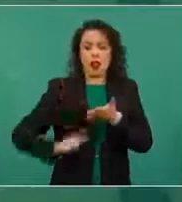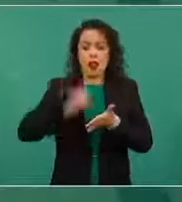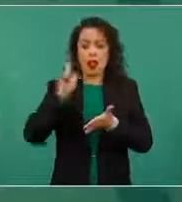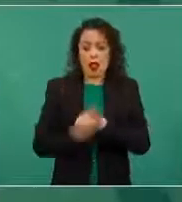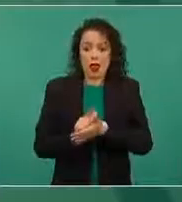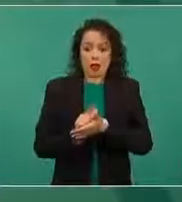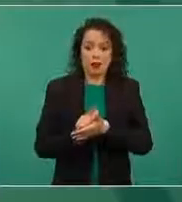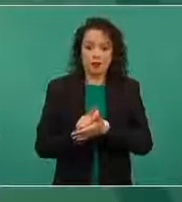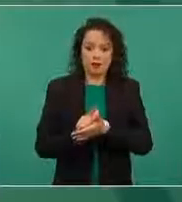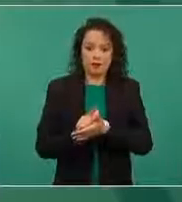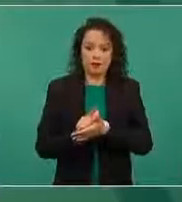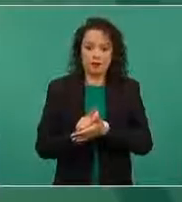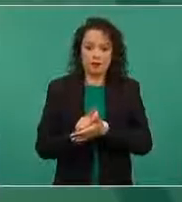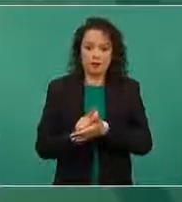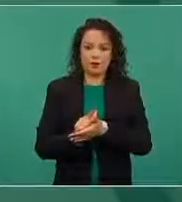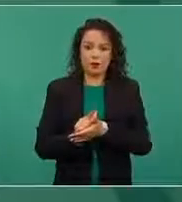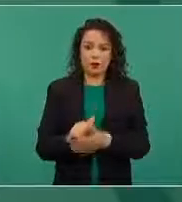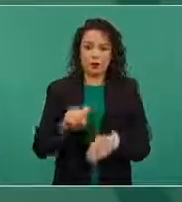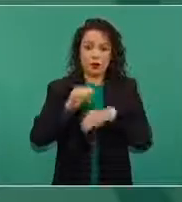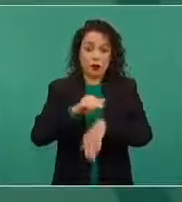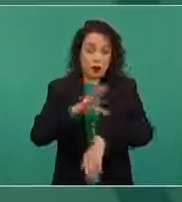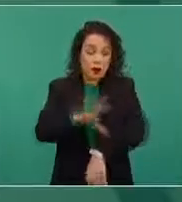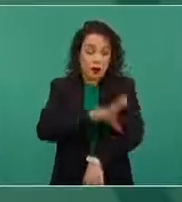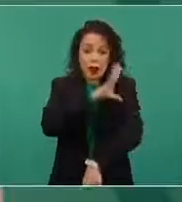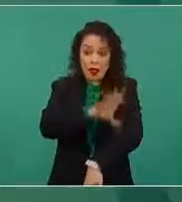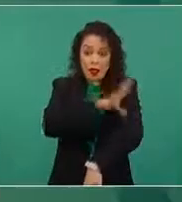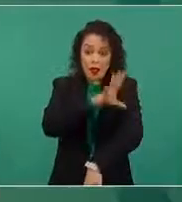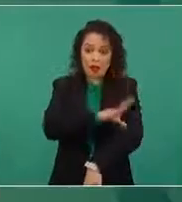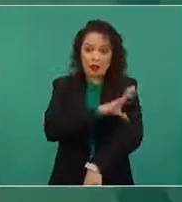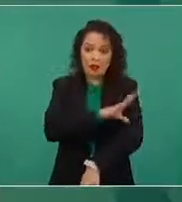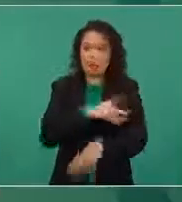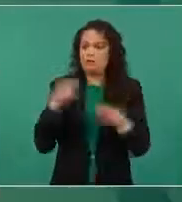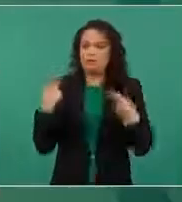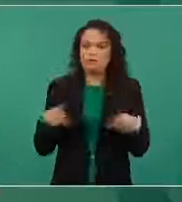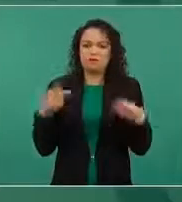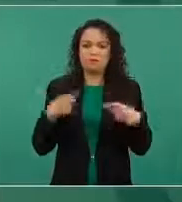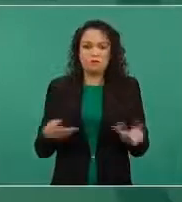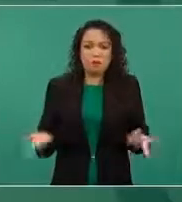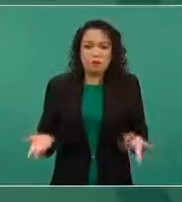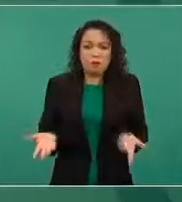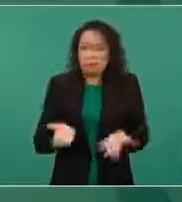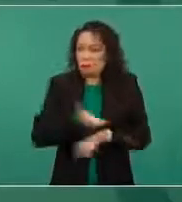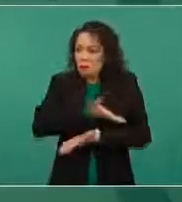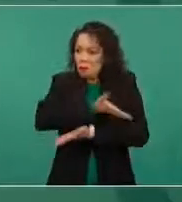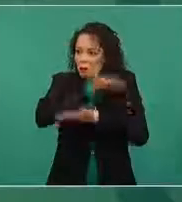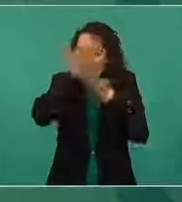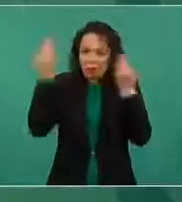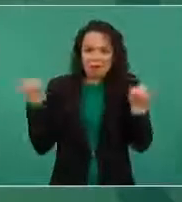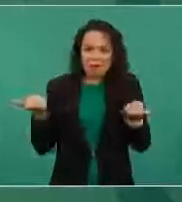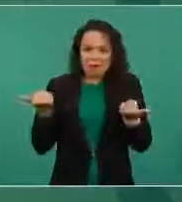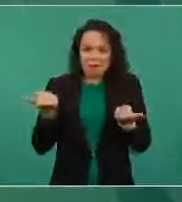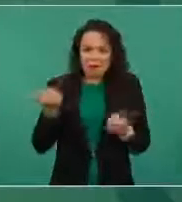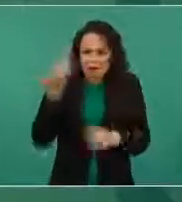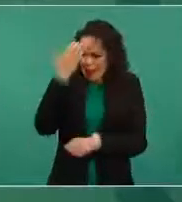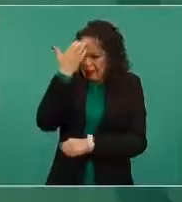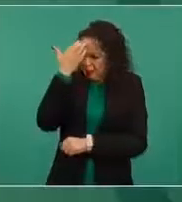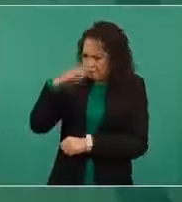anterior, la gente no se enteró, no supo